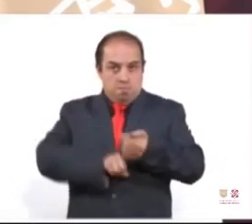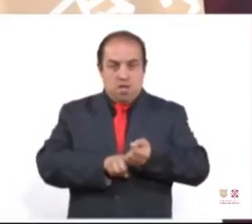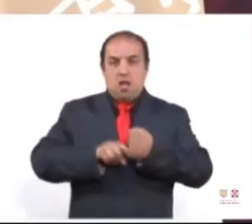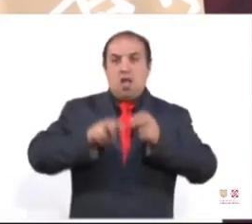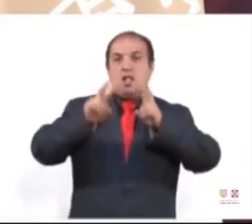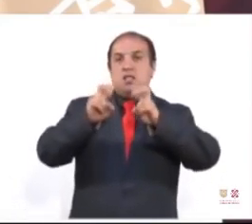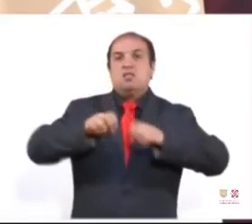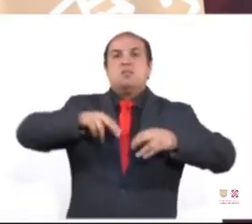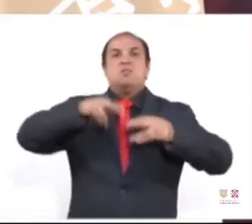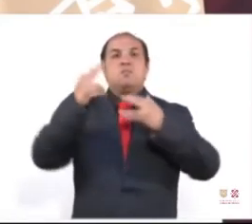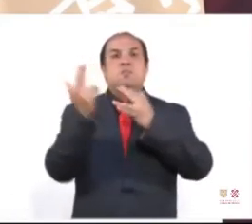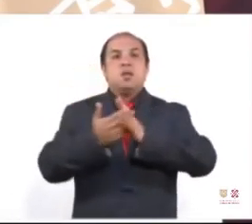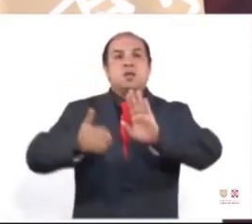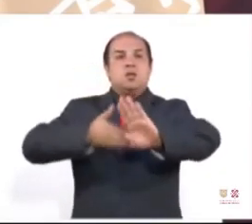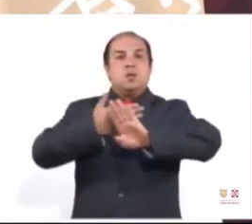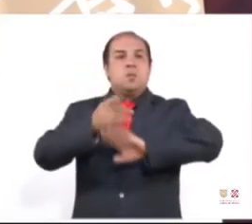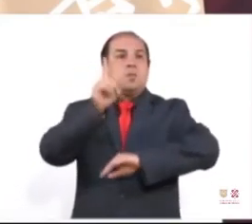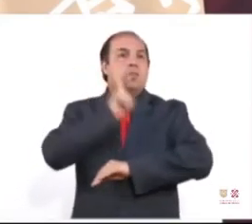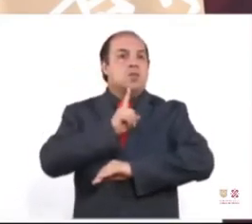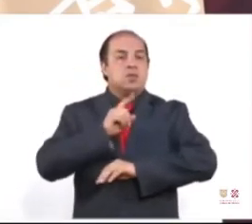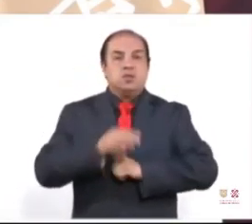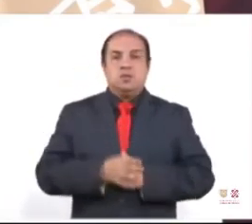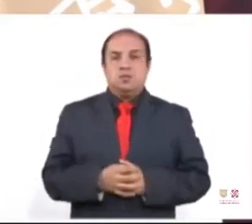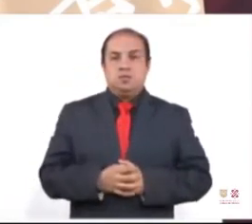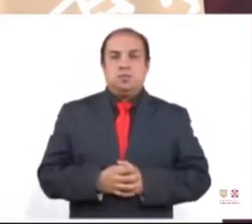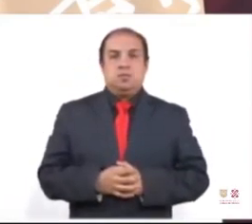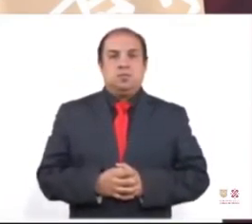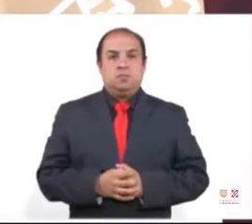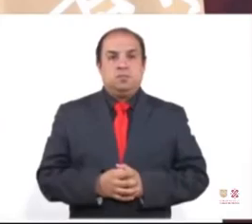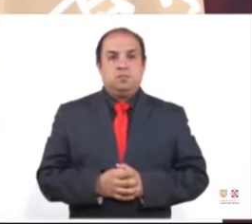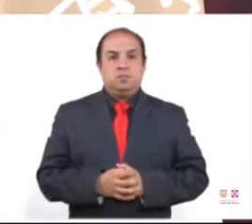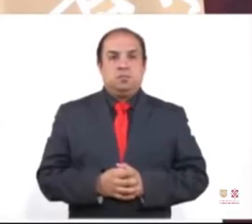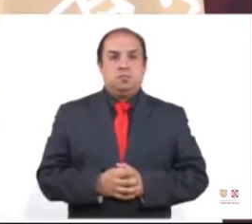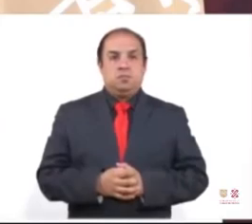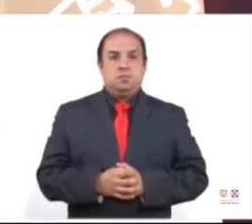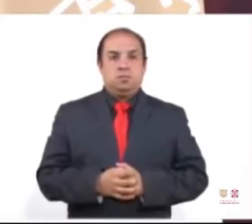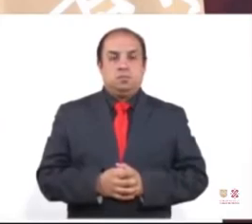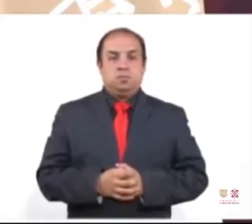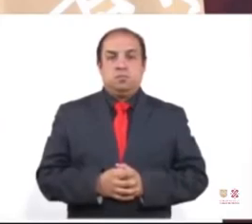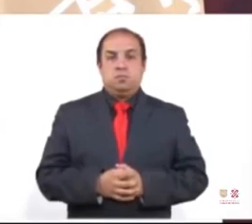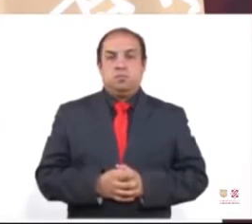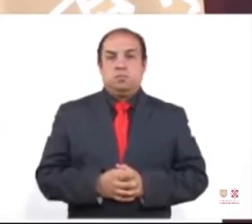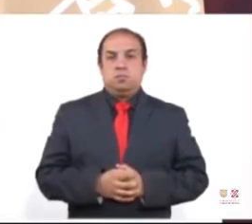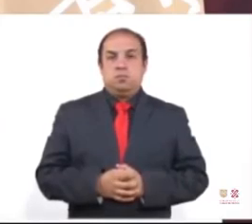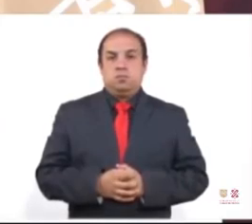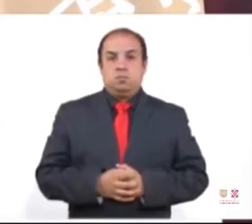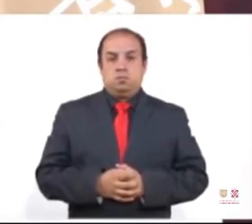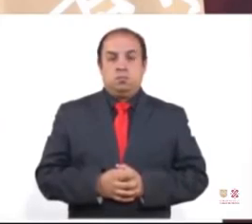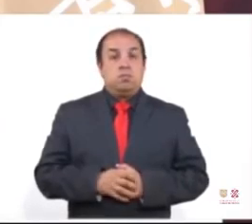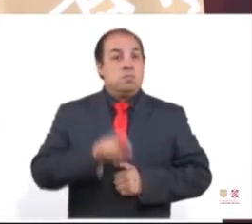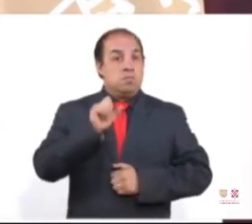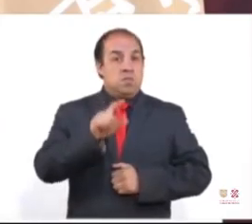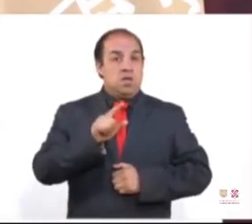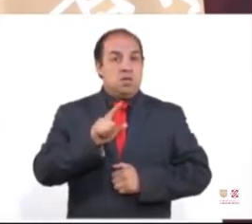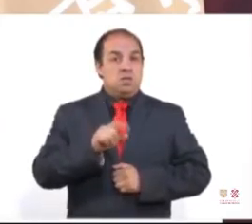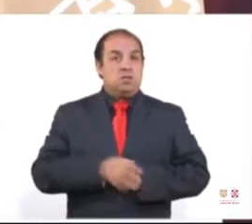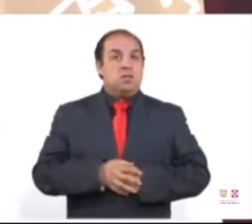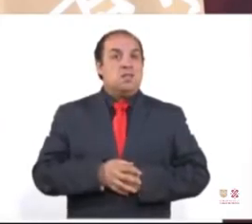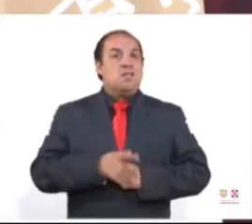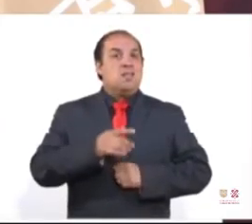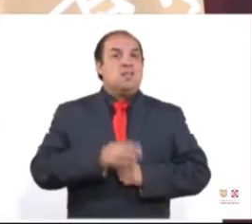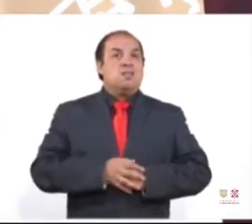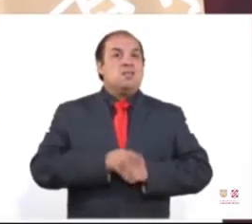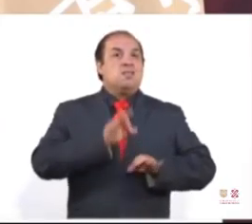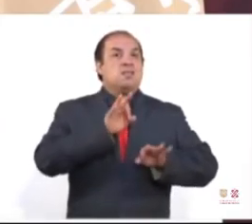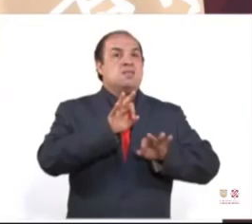el caso de los feminicidios, en donde incluso trataron de inculpar a